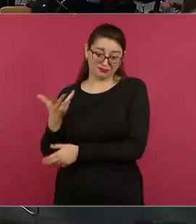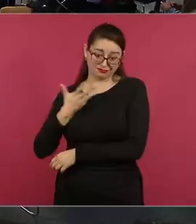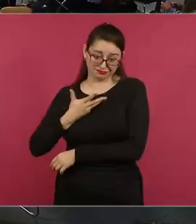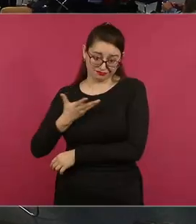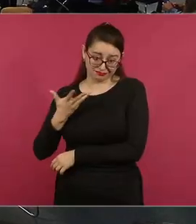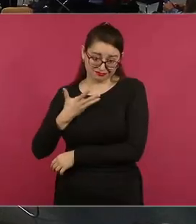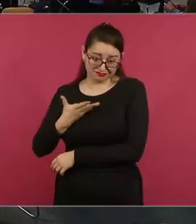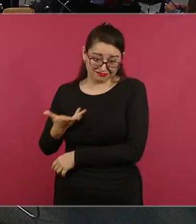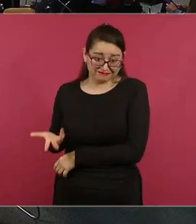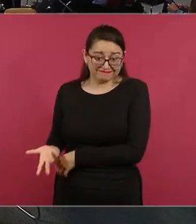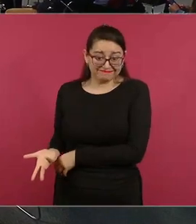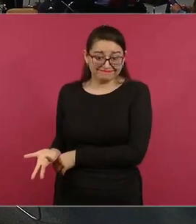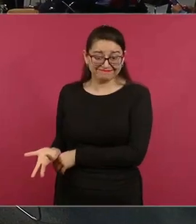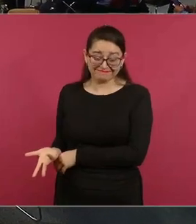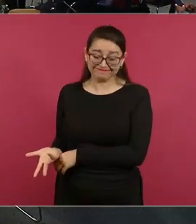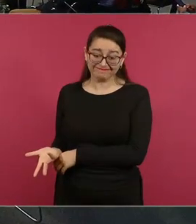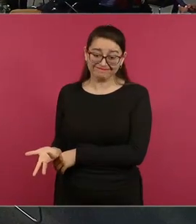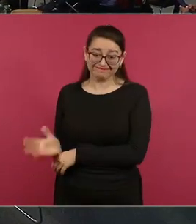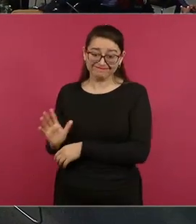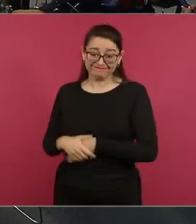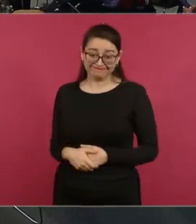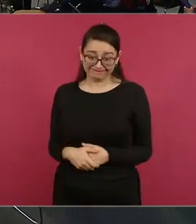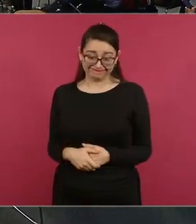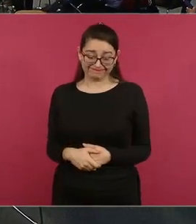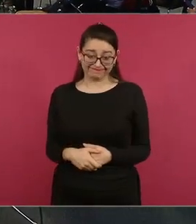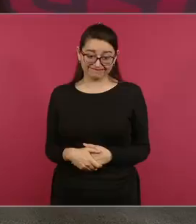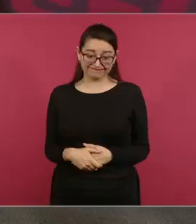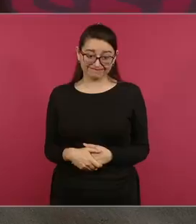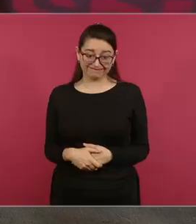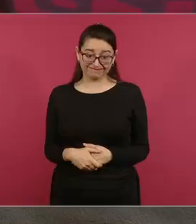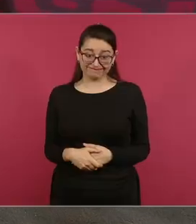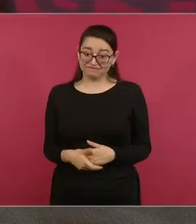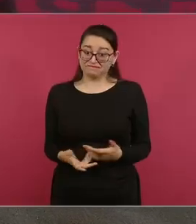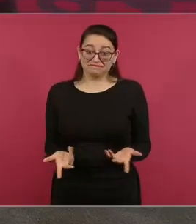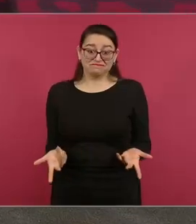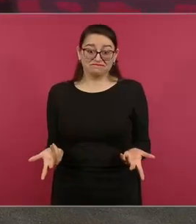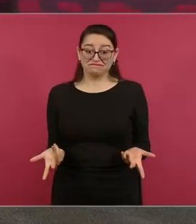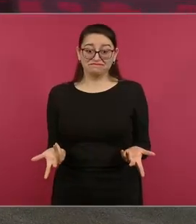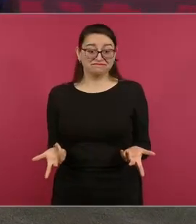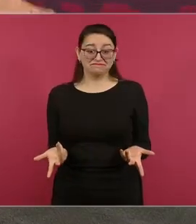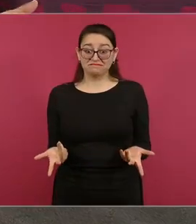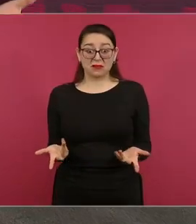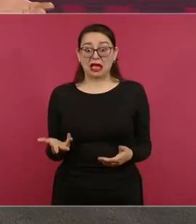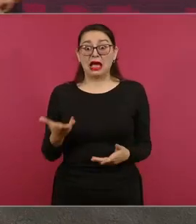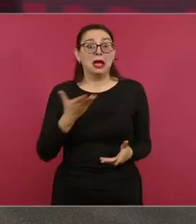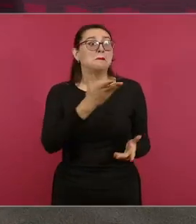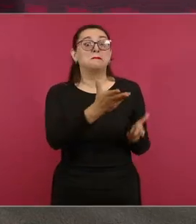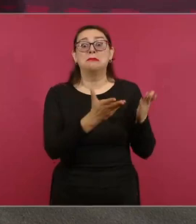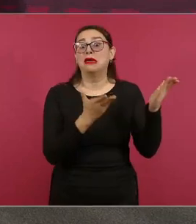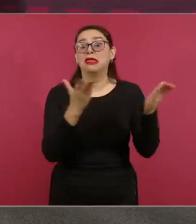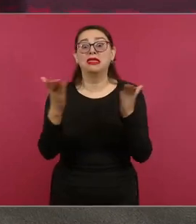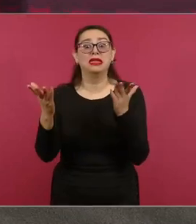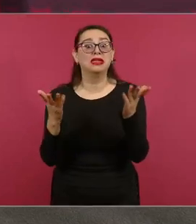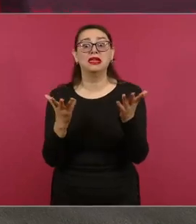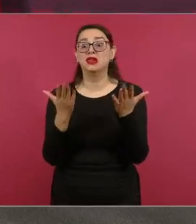O sea, no tenemos problema,